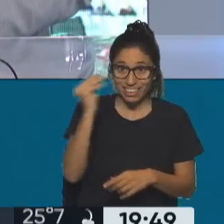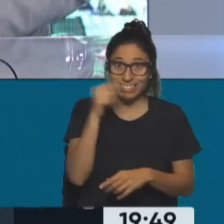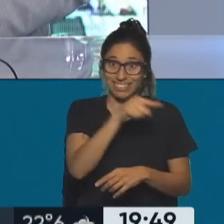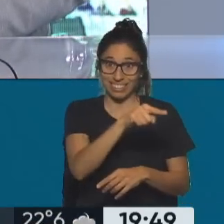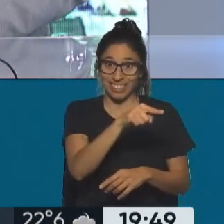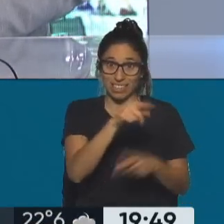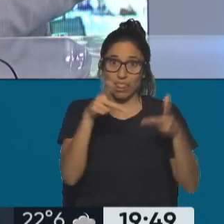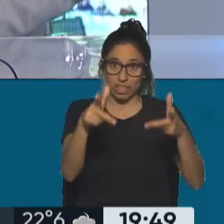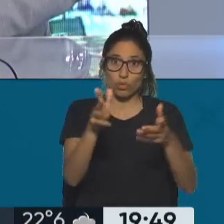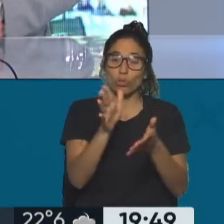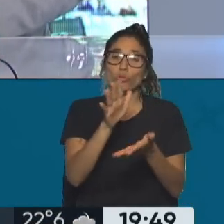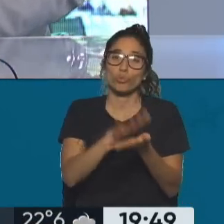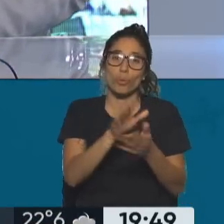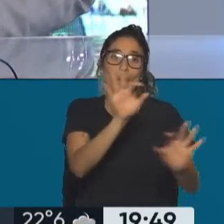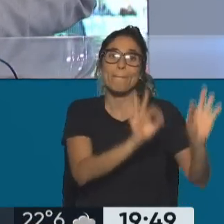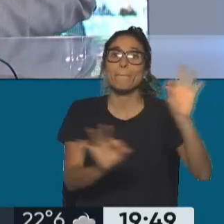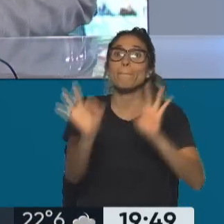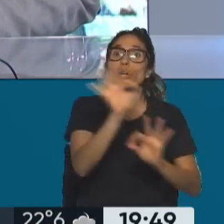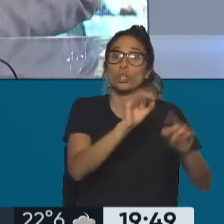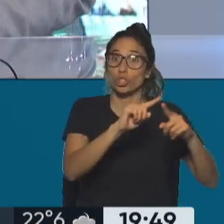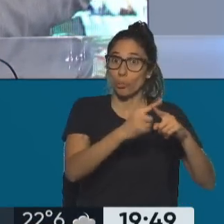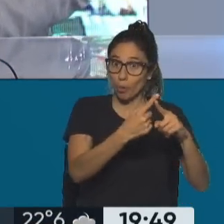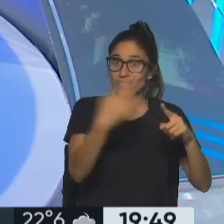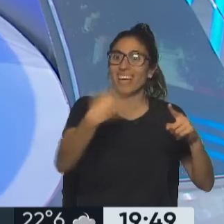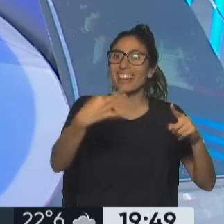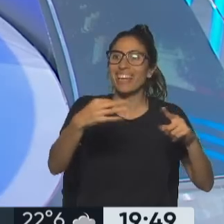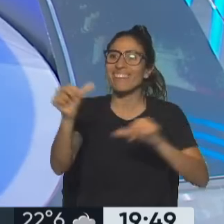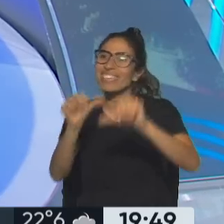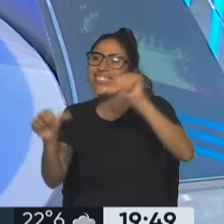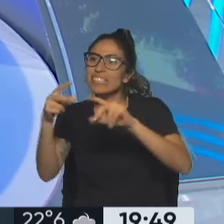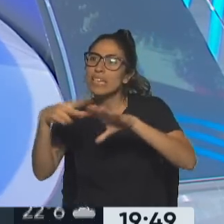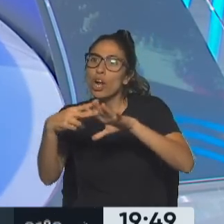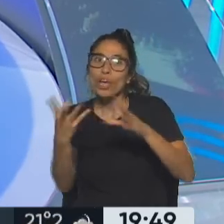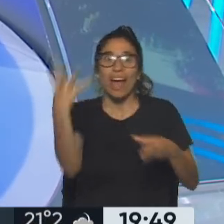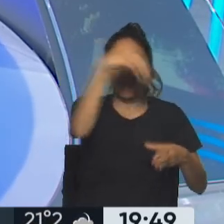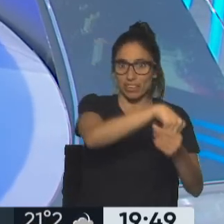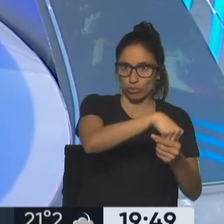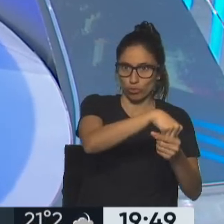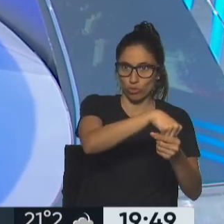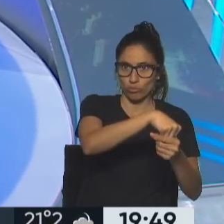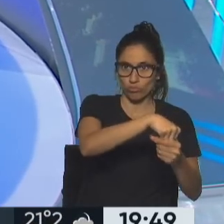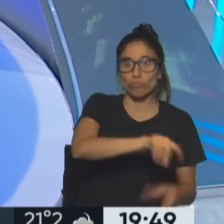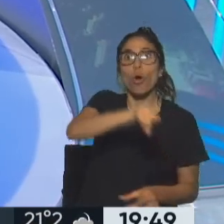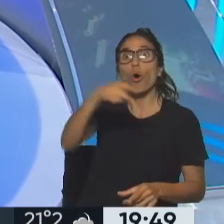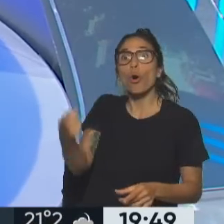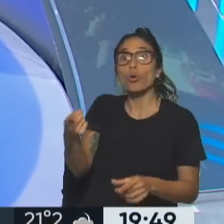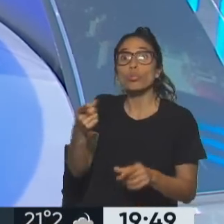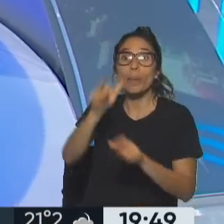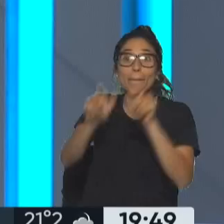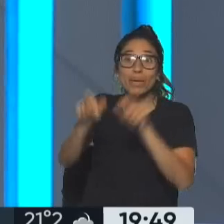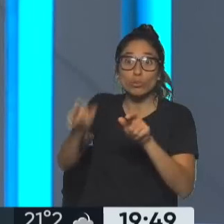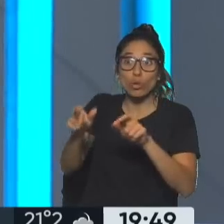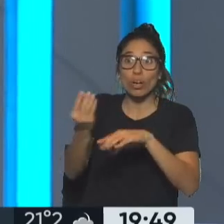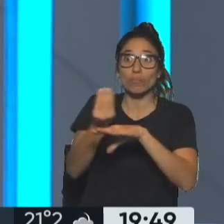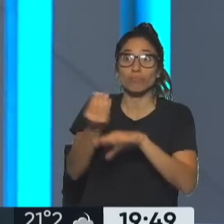acabo de leer uno antes de venir acá, de un candidato que ni siquiera incluye la palabra ciencia en el programa, ¿no? Mejor quizás, porque por el